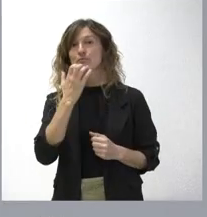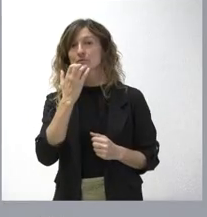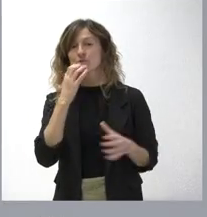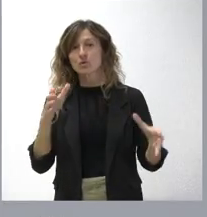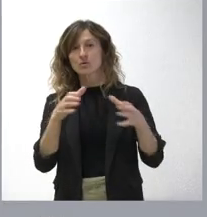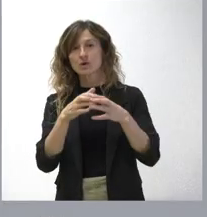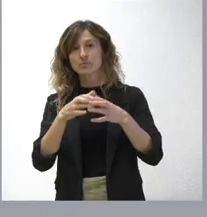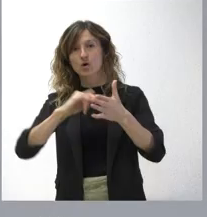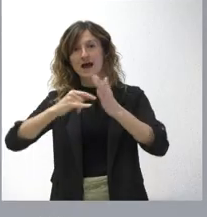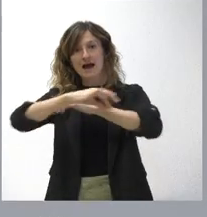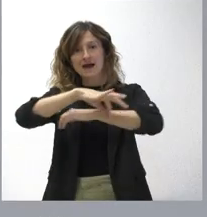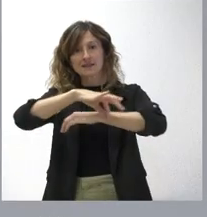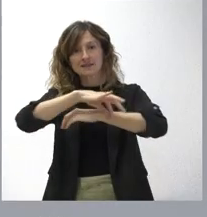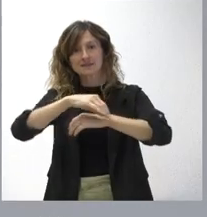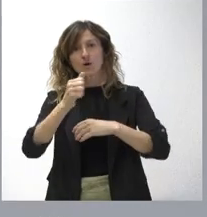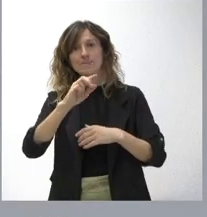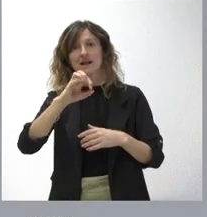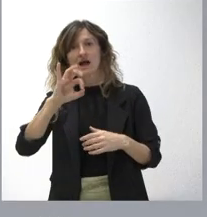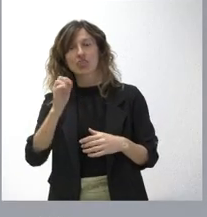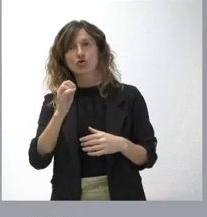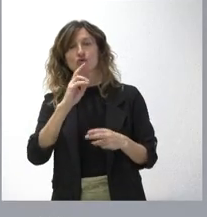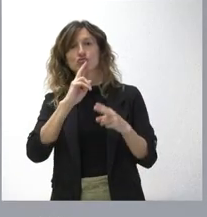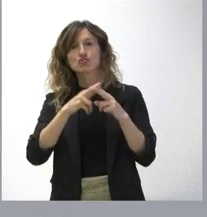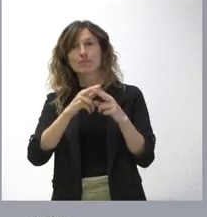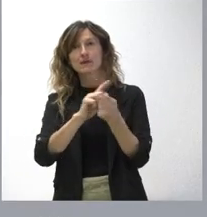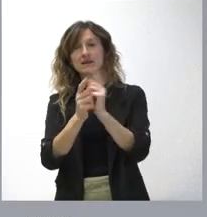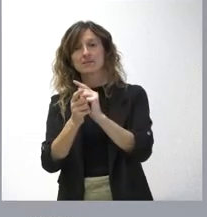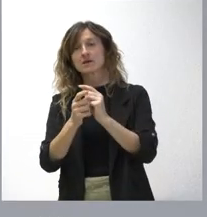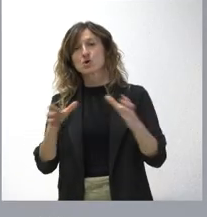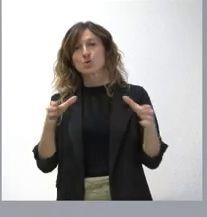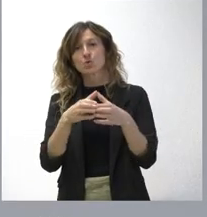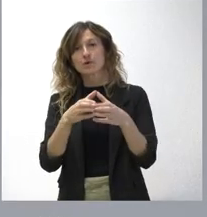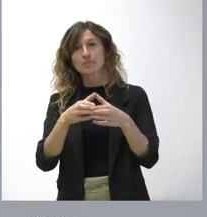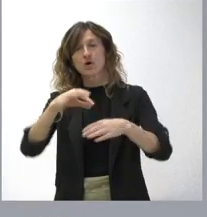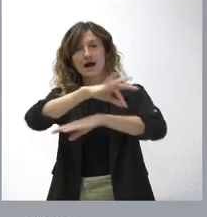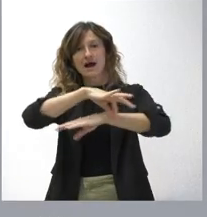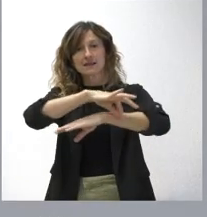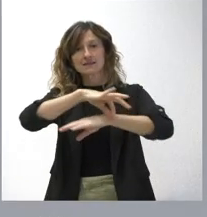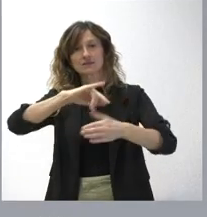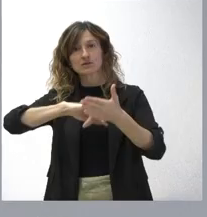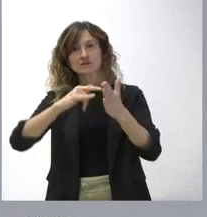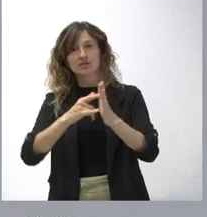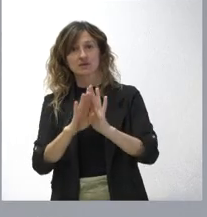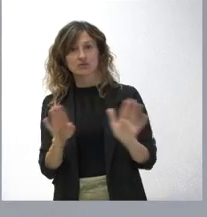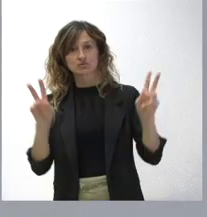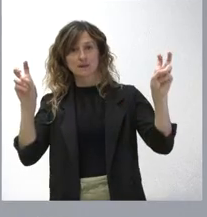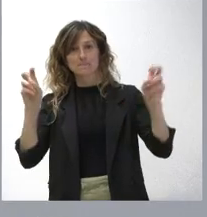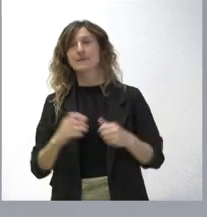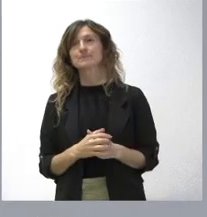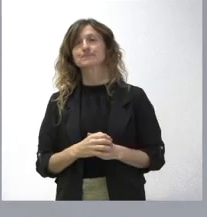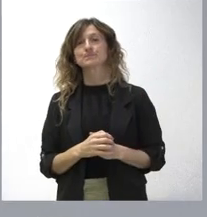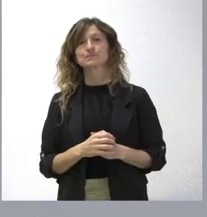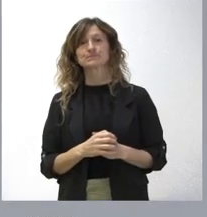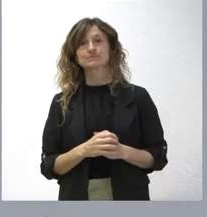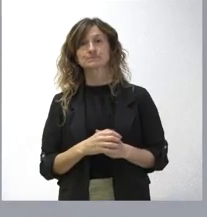cuerpo de arquitectos técnicos y aparejadores pasa ahora a denominarse cuerpo de arquitectos técnicos, sencillamente. En toda